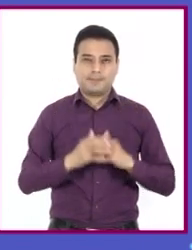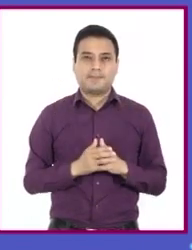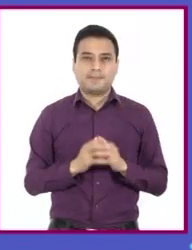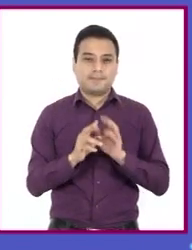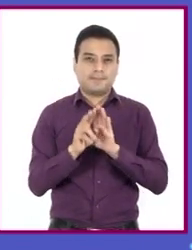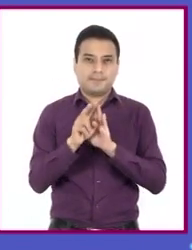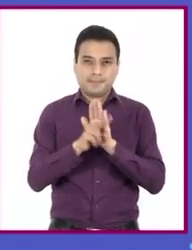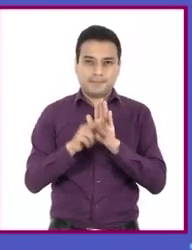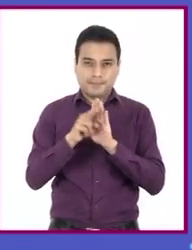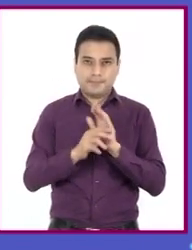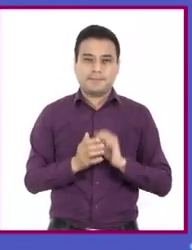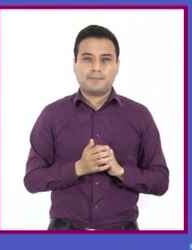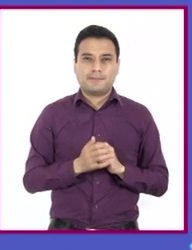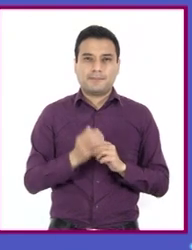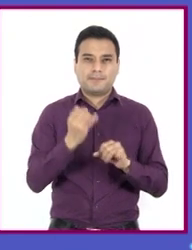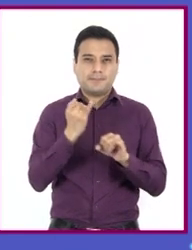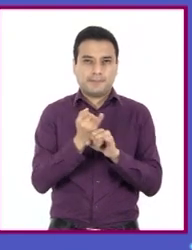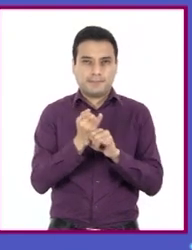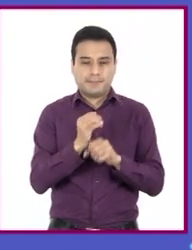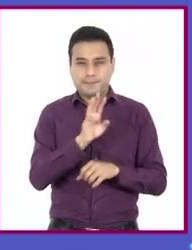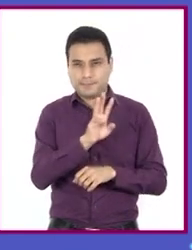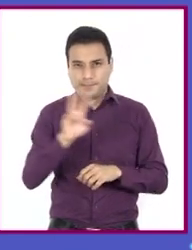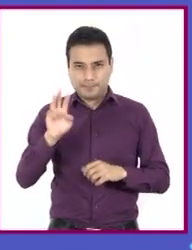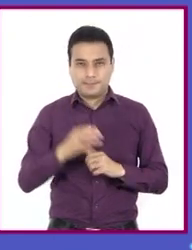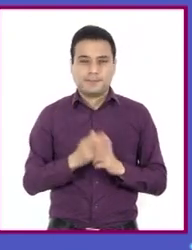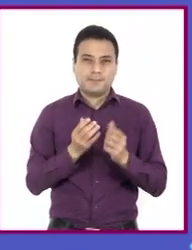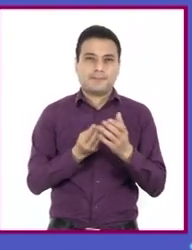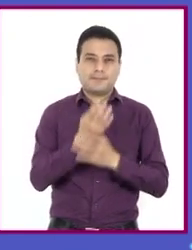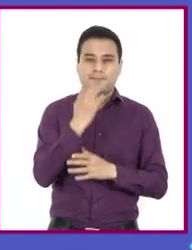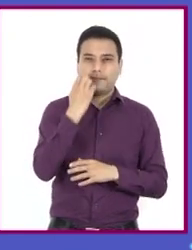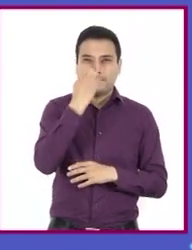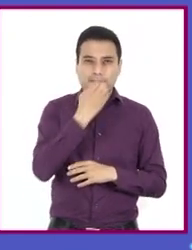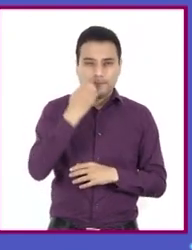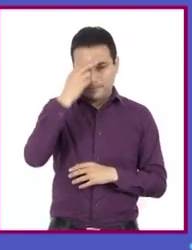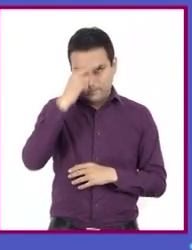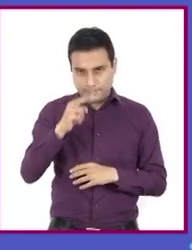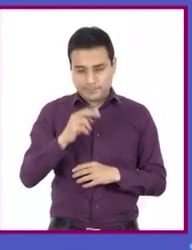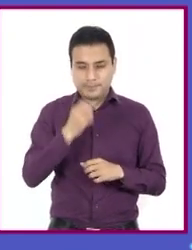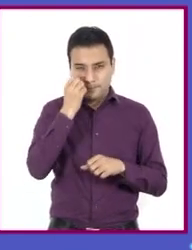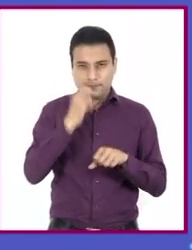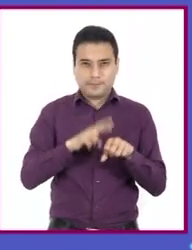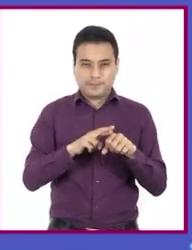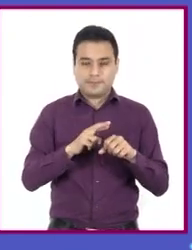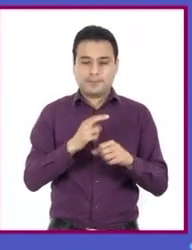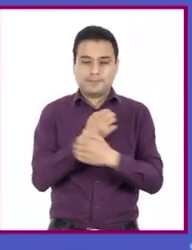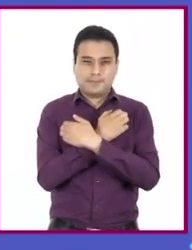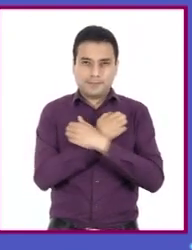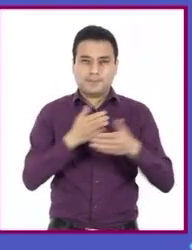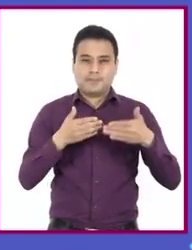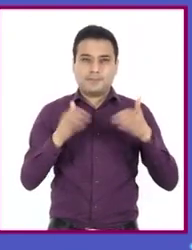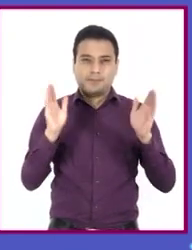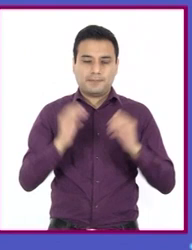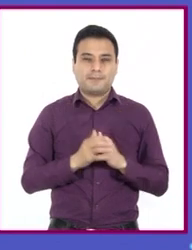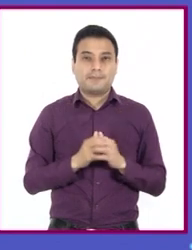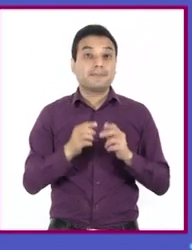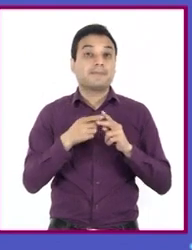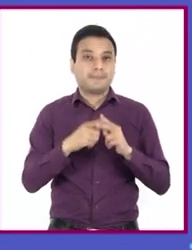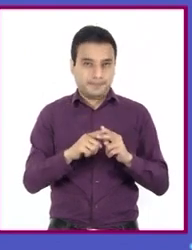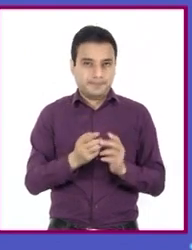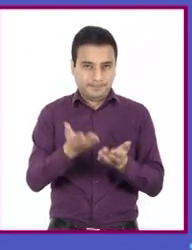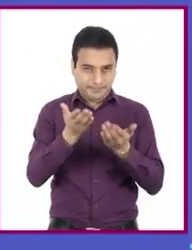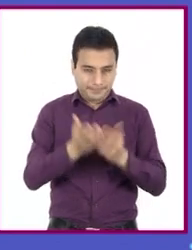Video, URL, Nueva Escuela Mexicana, Secretaría de Educación Pública. Manos a la obra.